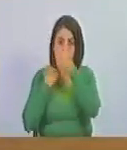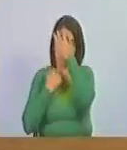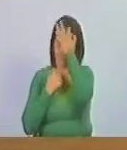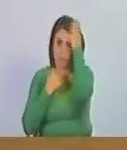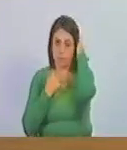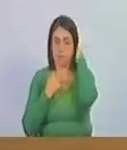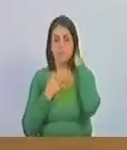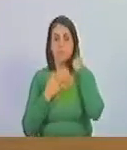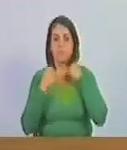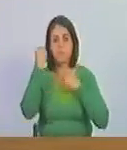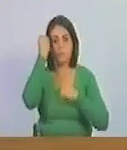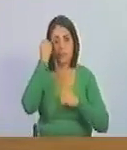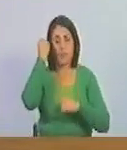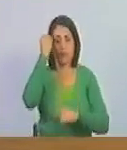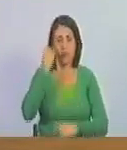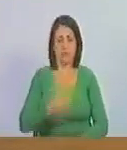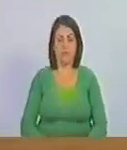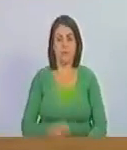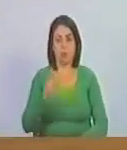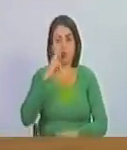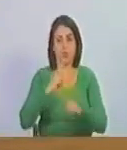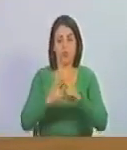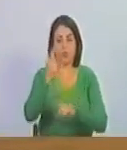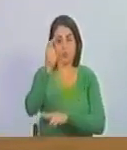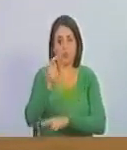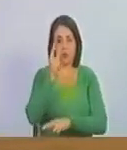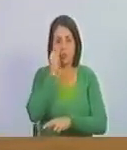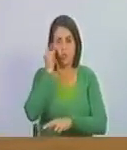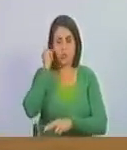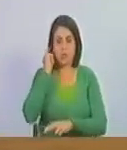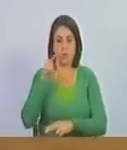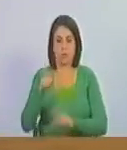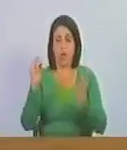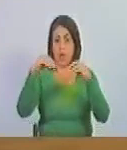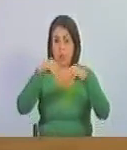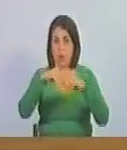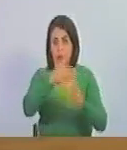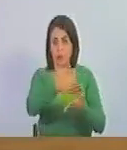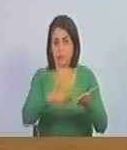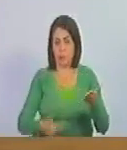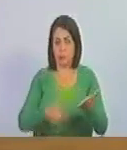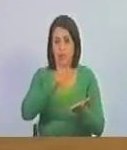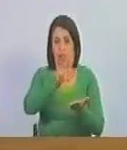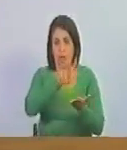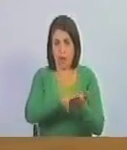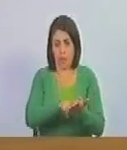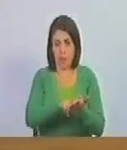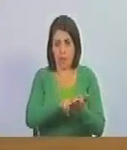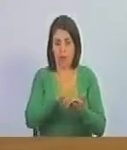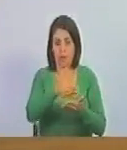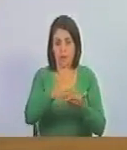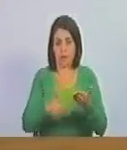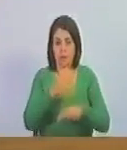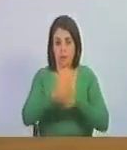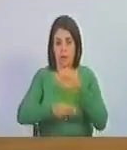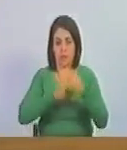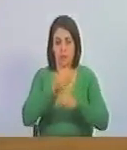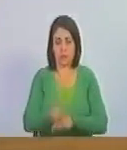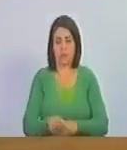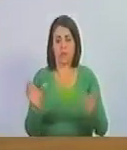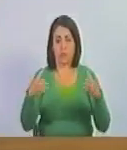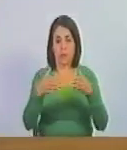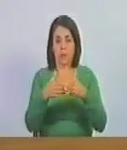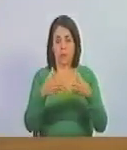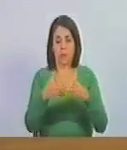En consideración, las honorables diputadas y los honorables diputados que tengan a favor de aprobar el acta correspondiente a la